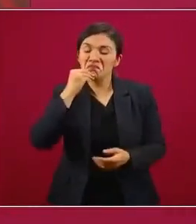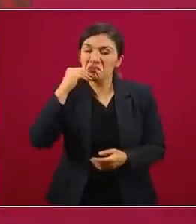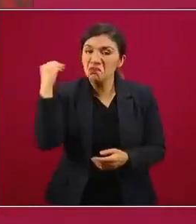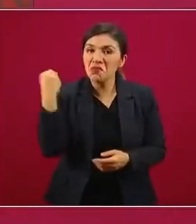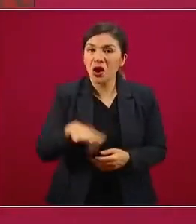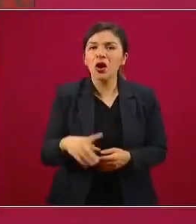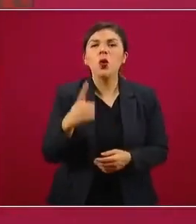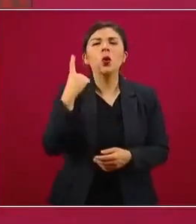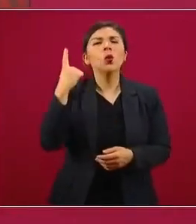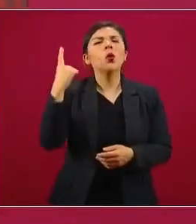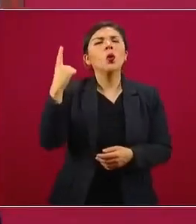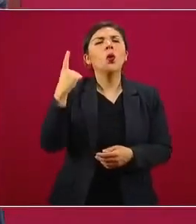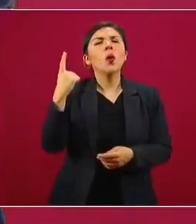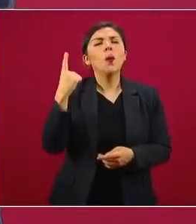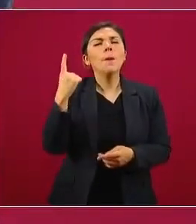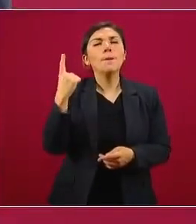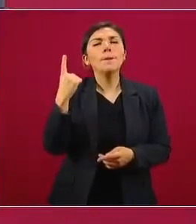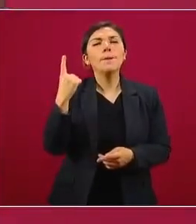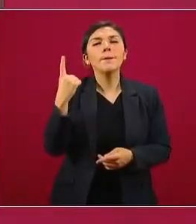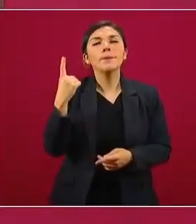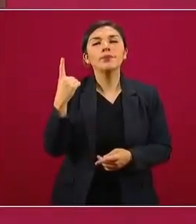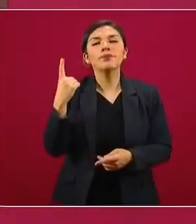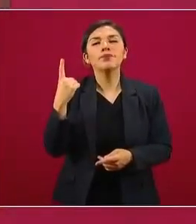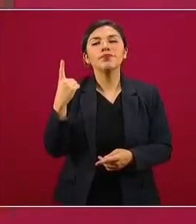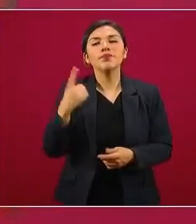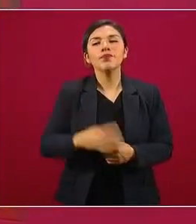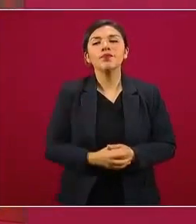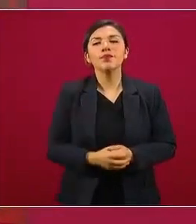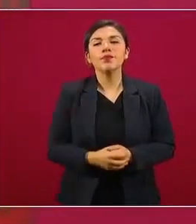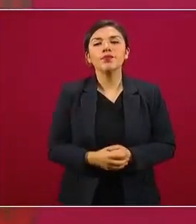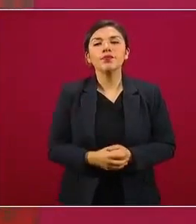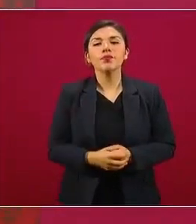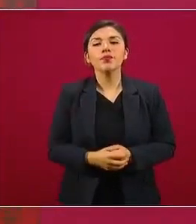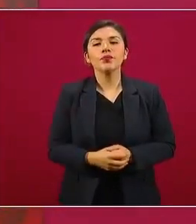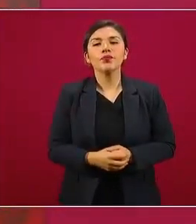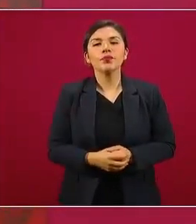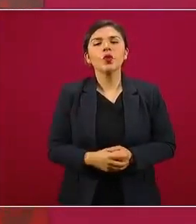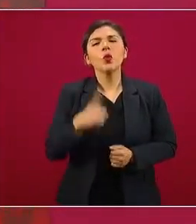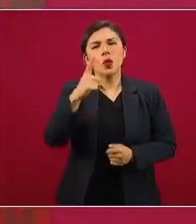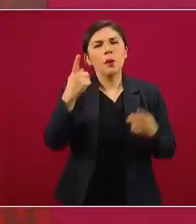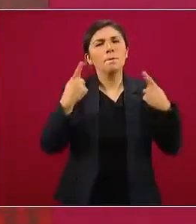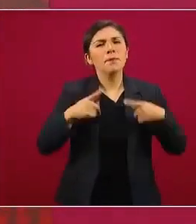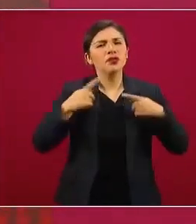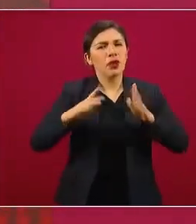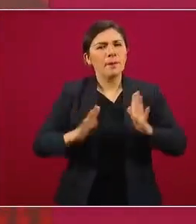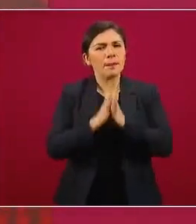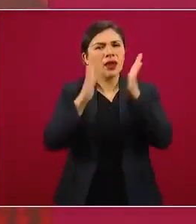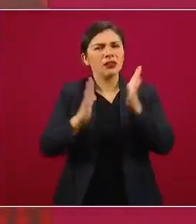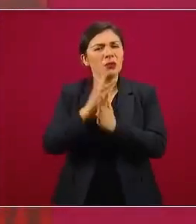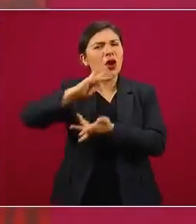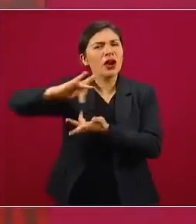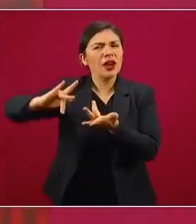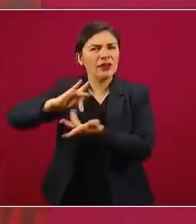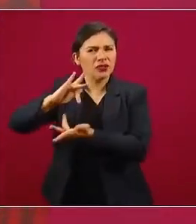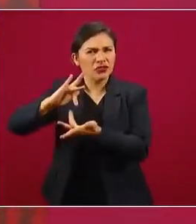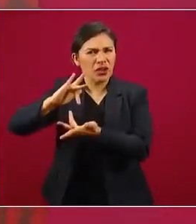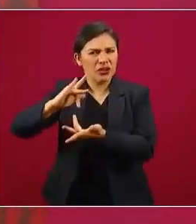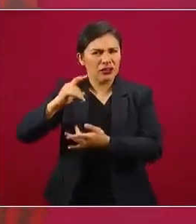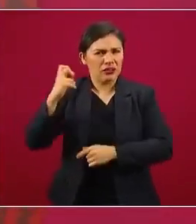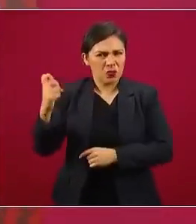de un participante en redes sociales